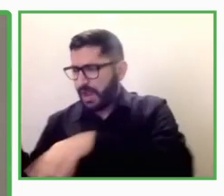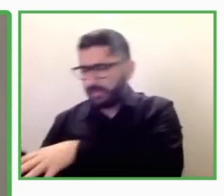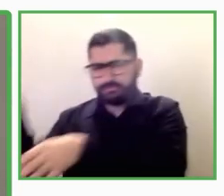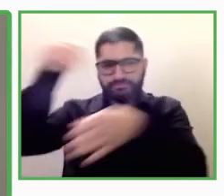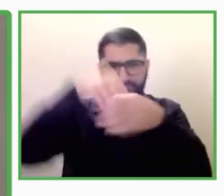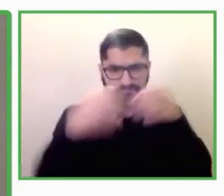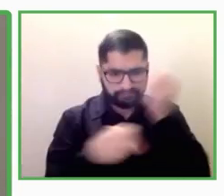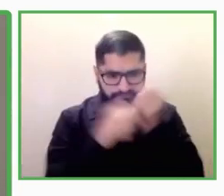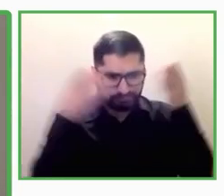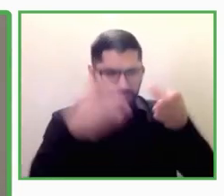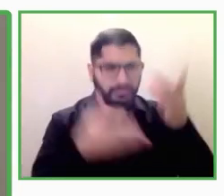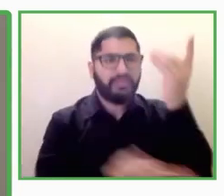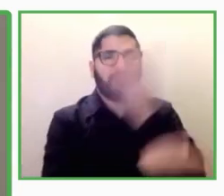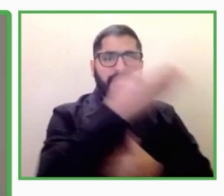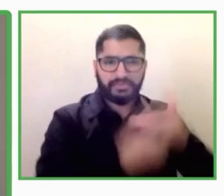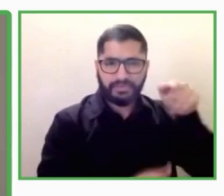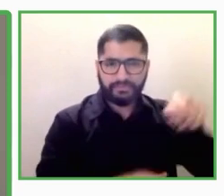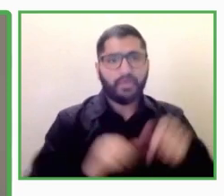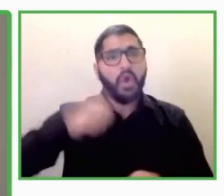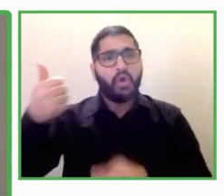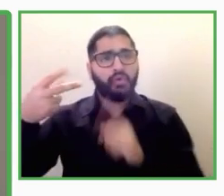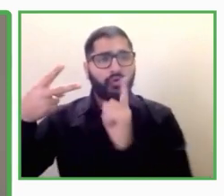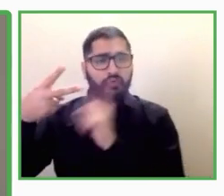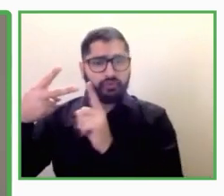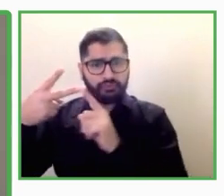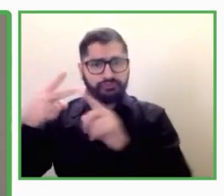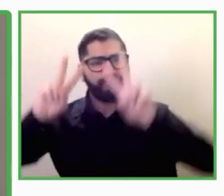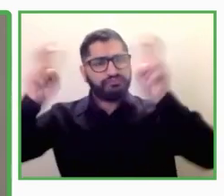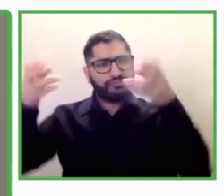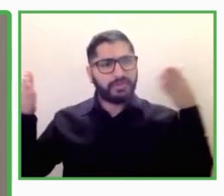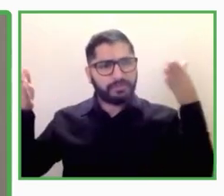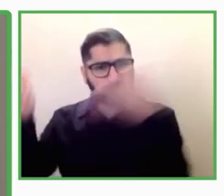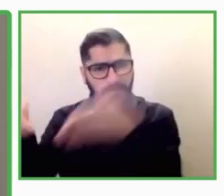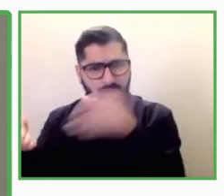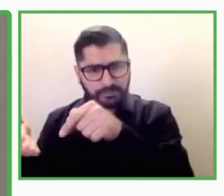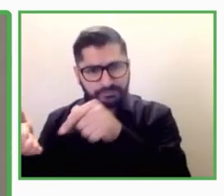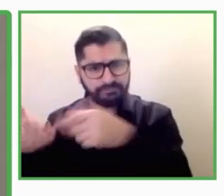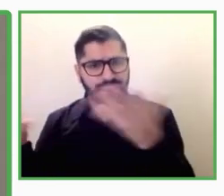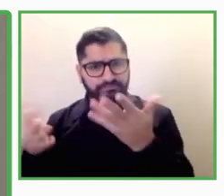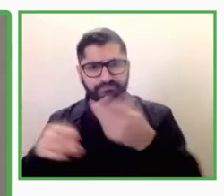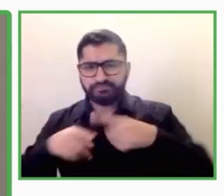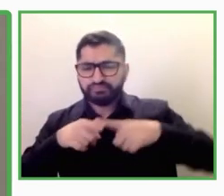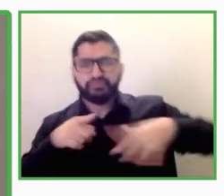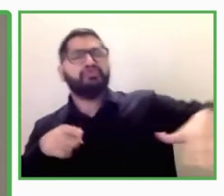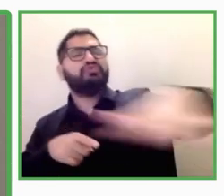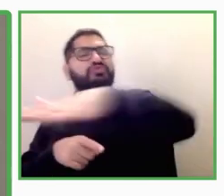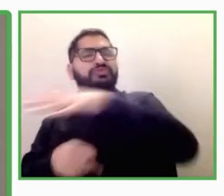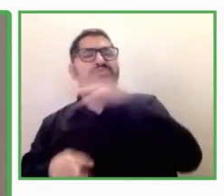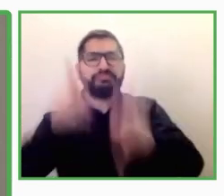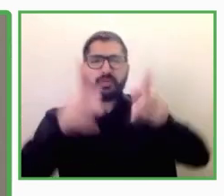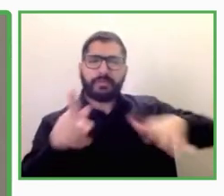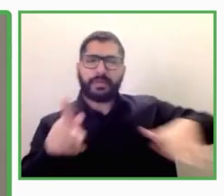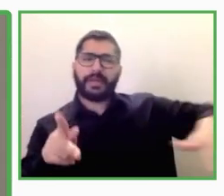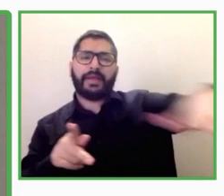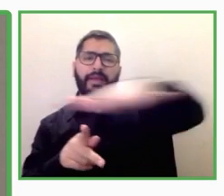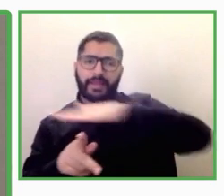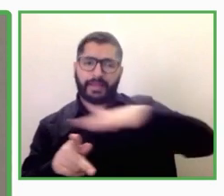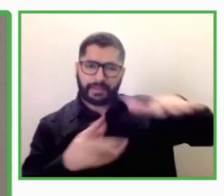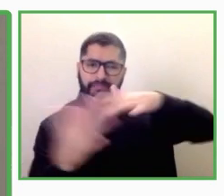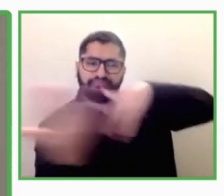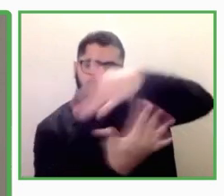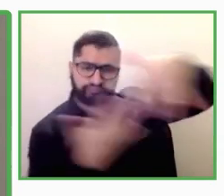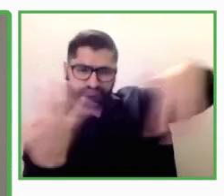el empleo de las personas con discapacidad es valorar el talento. Es un lugar común ya en muchas